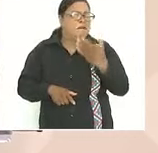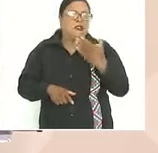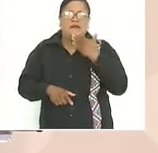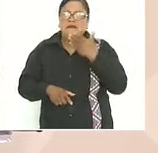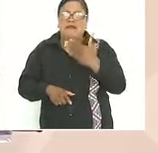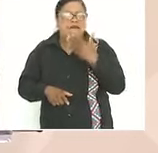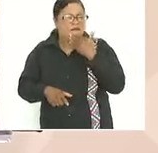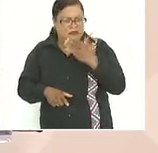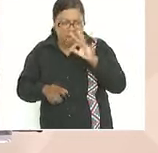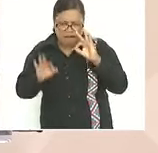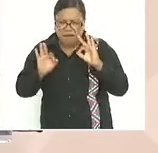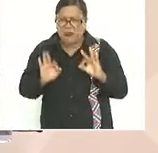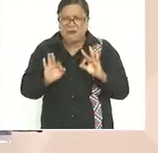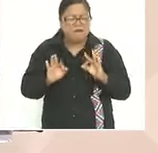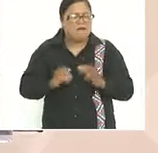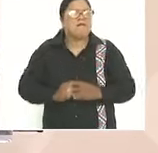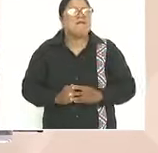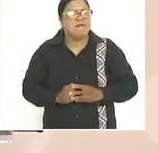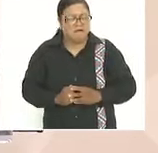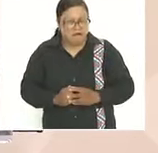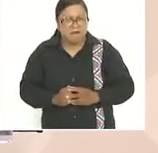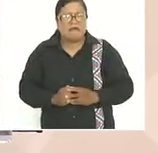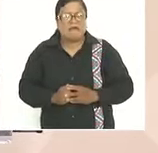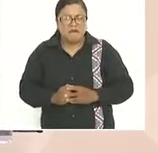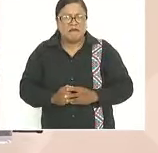muy bien y